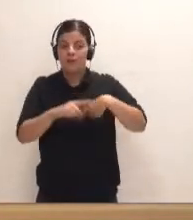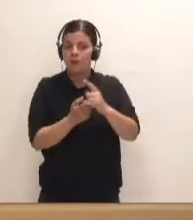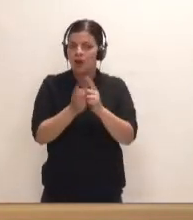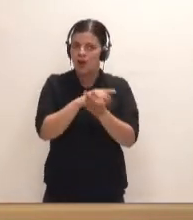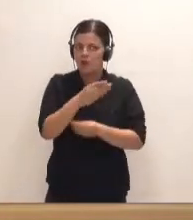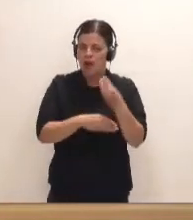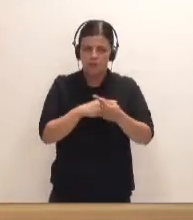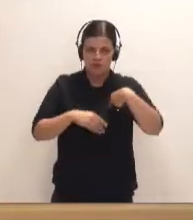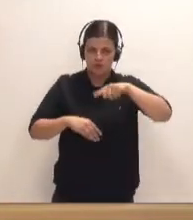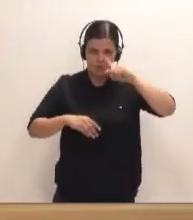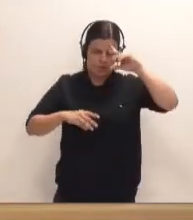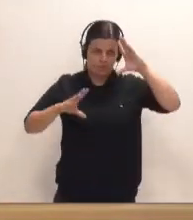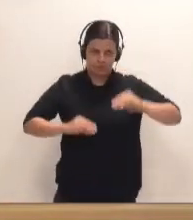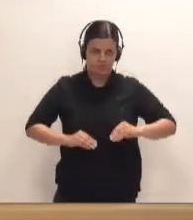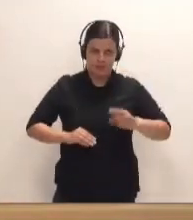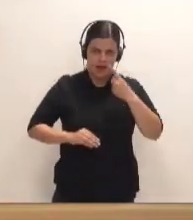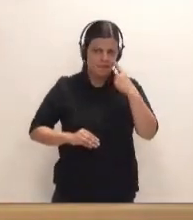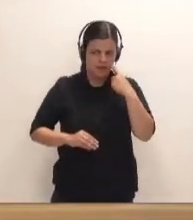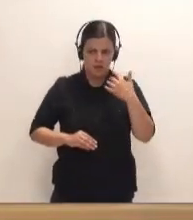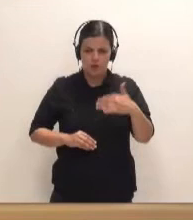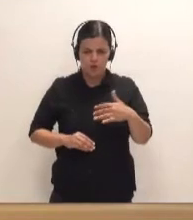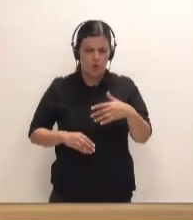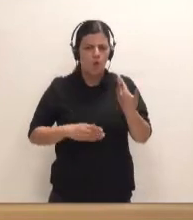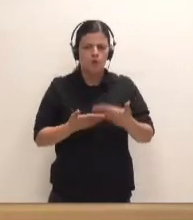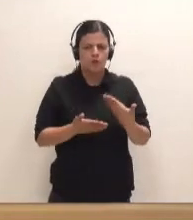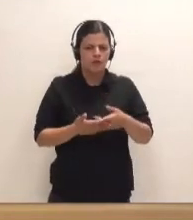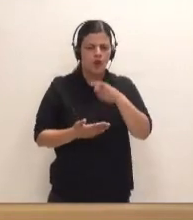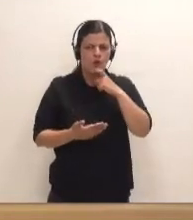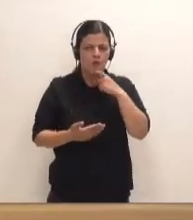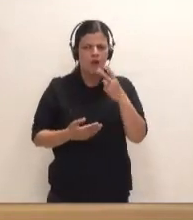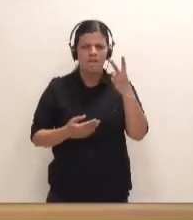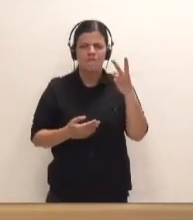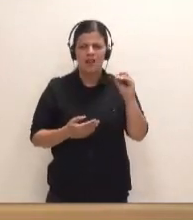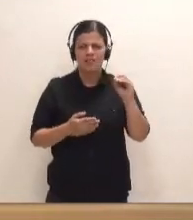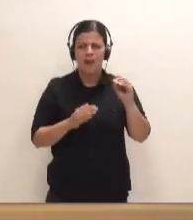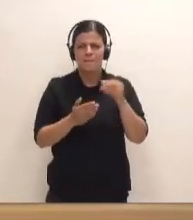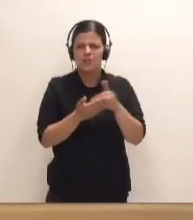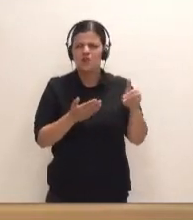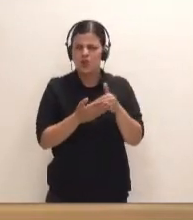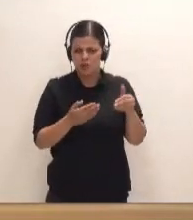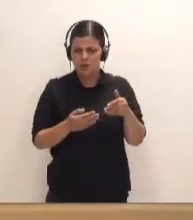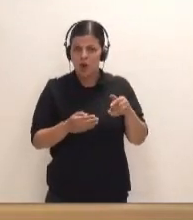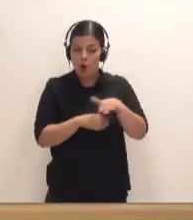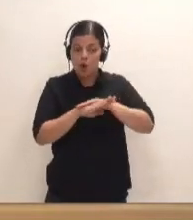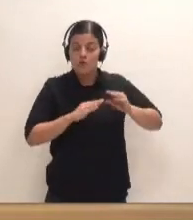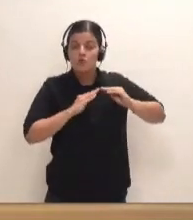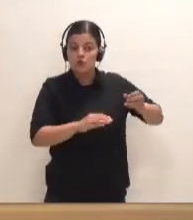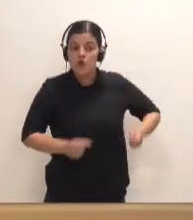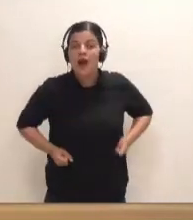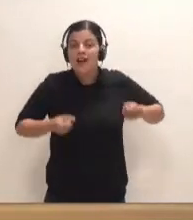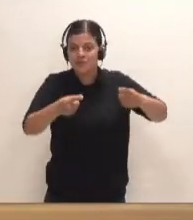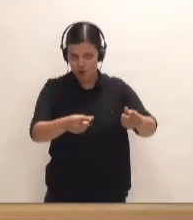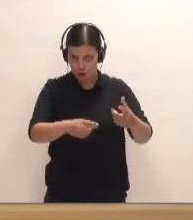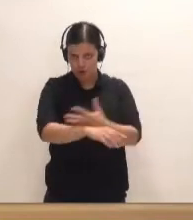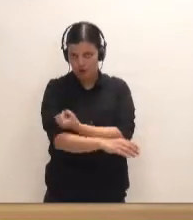que nos dejan a todos sin saber muy bien dónde están y cómo se justifican los 20 millones de euros que se gastó su gobierno del Cabildo de Tenerife